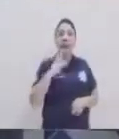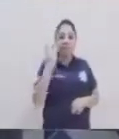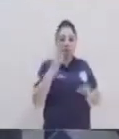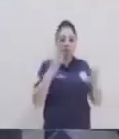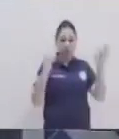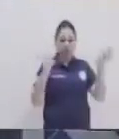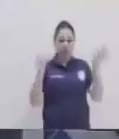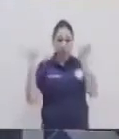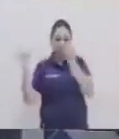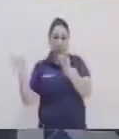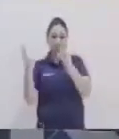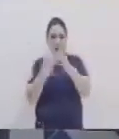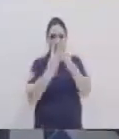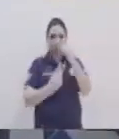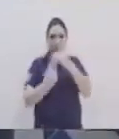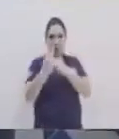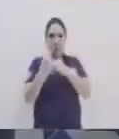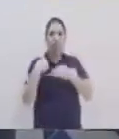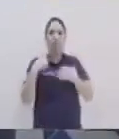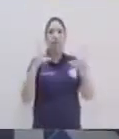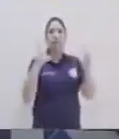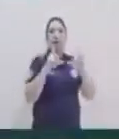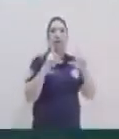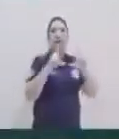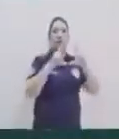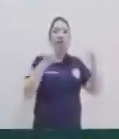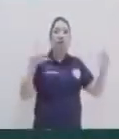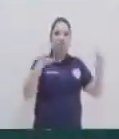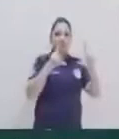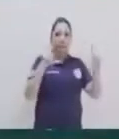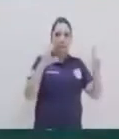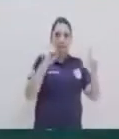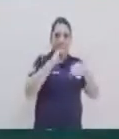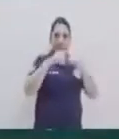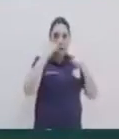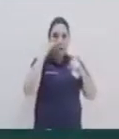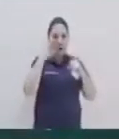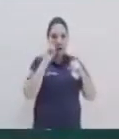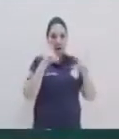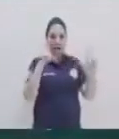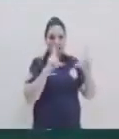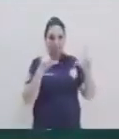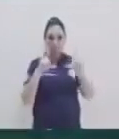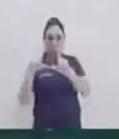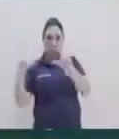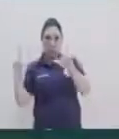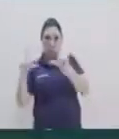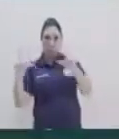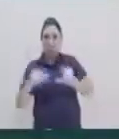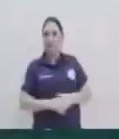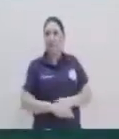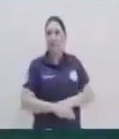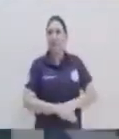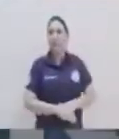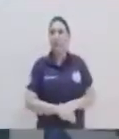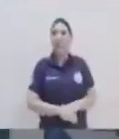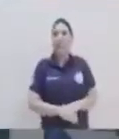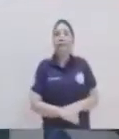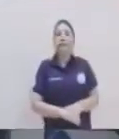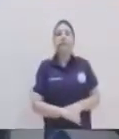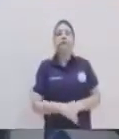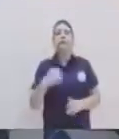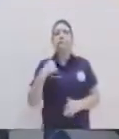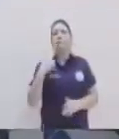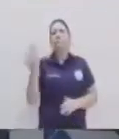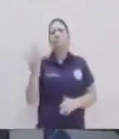nuestra hojita de papel bol, tamaño oficio, para la cual nos va a servir para construir nuestra parábola. Ok, perfecto. Entonces,